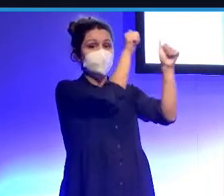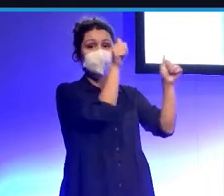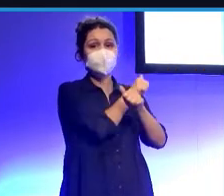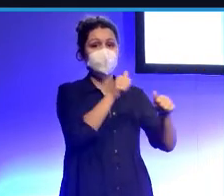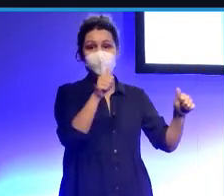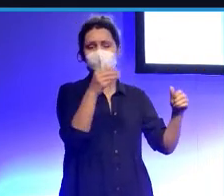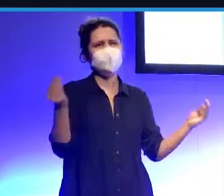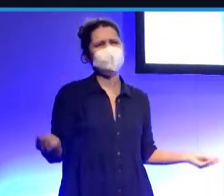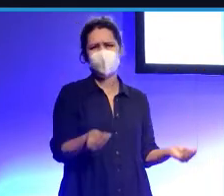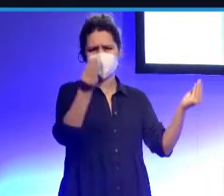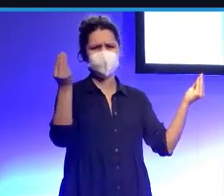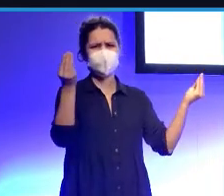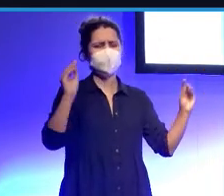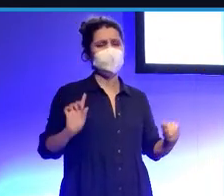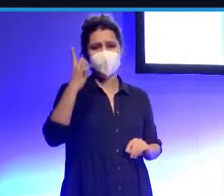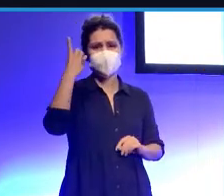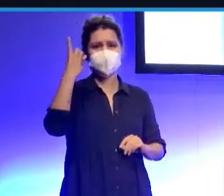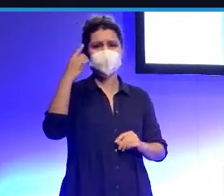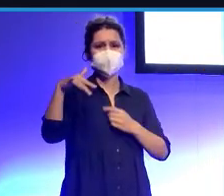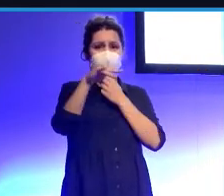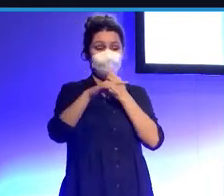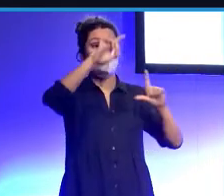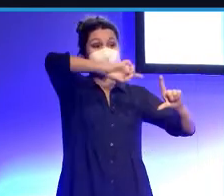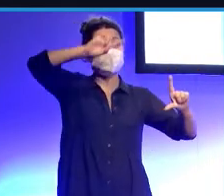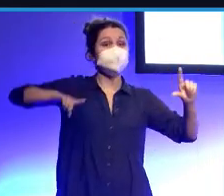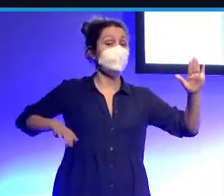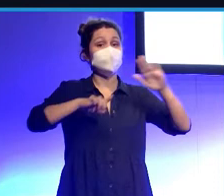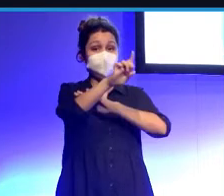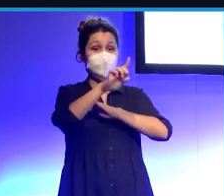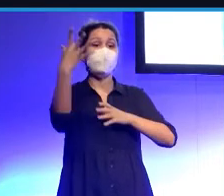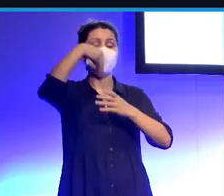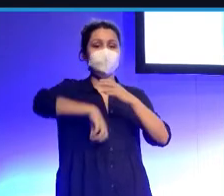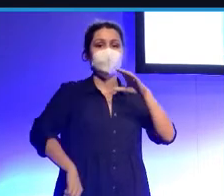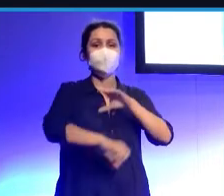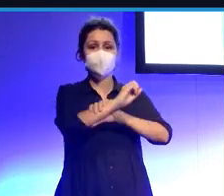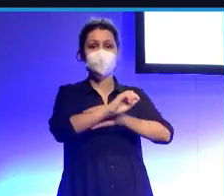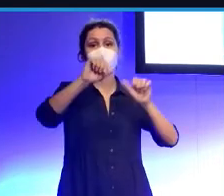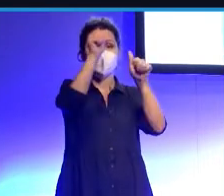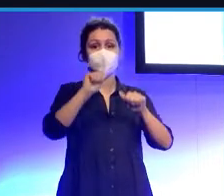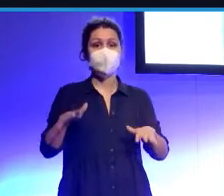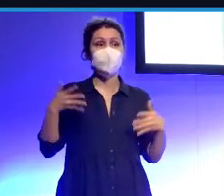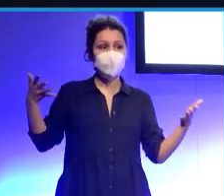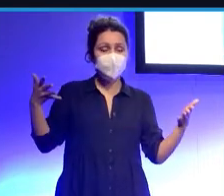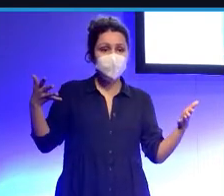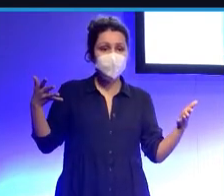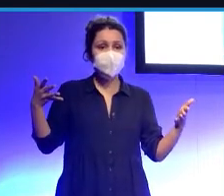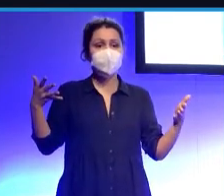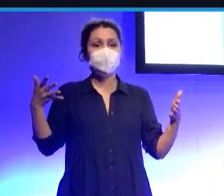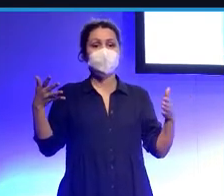modelo más importante de la estadística avanzada en el fútbol, que es el modelo de los goles esperados, que